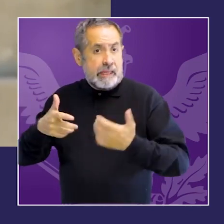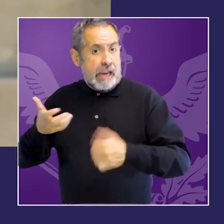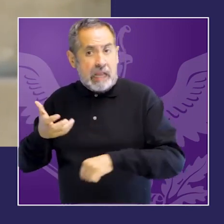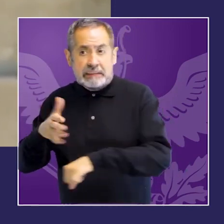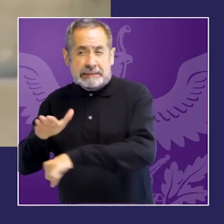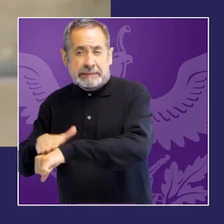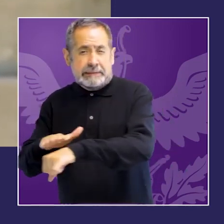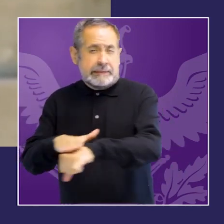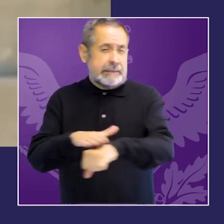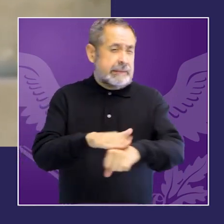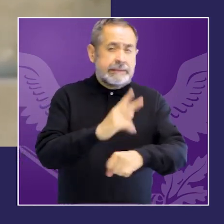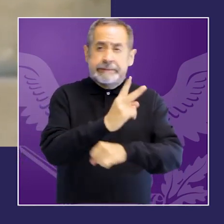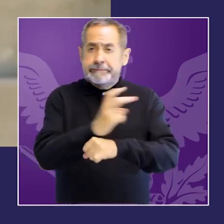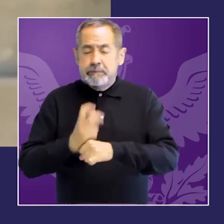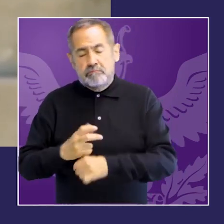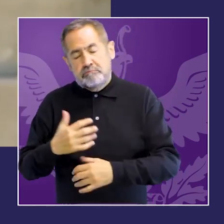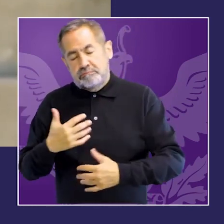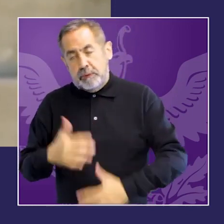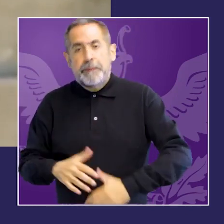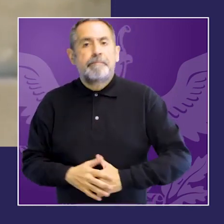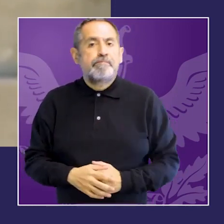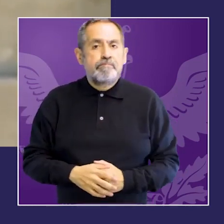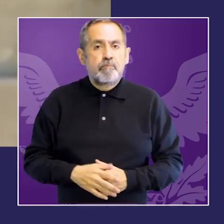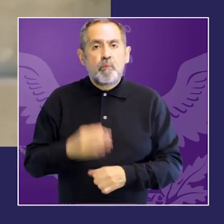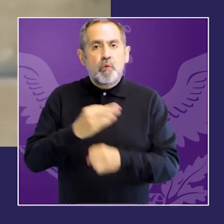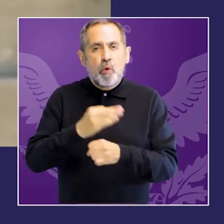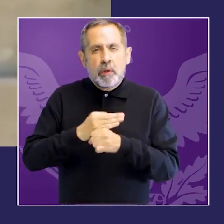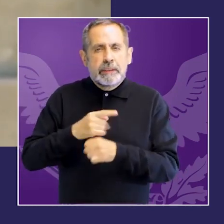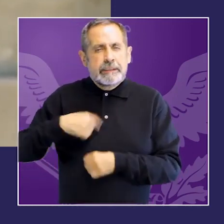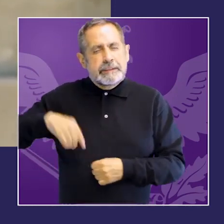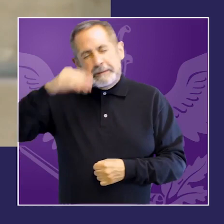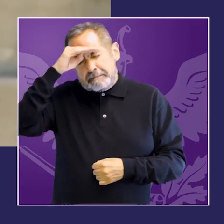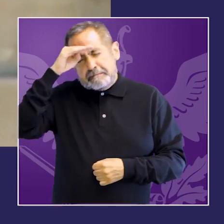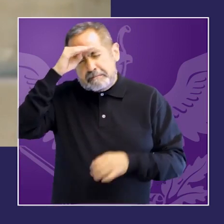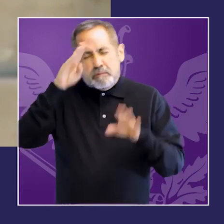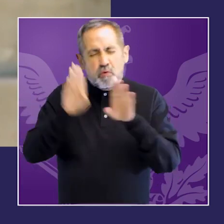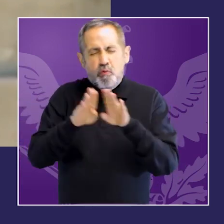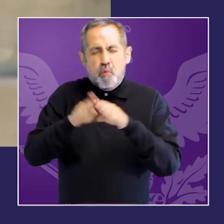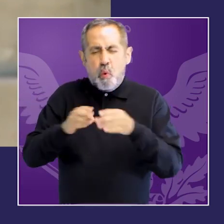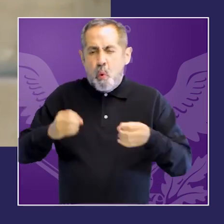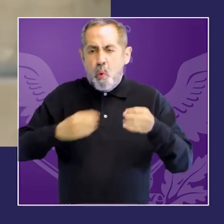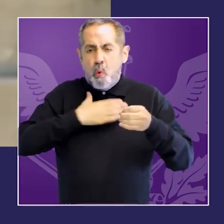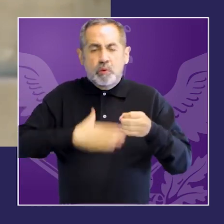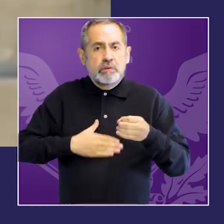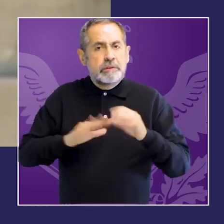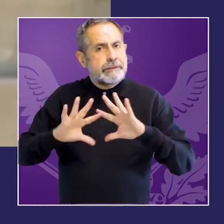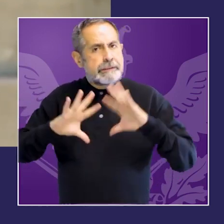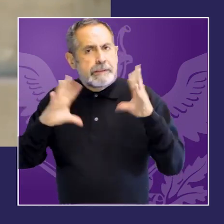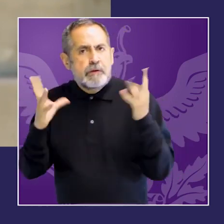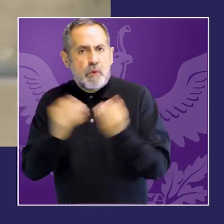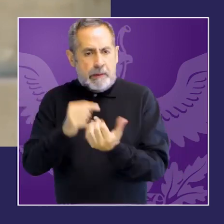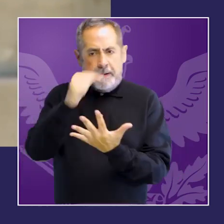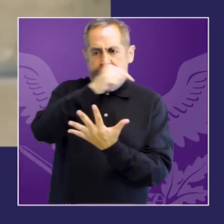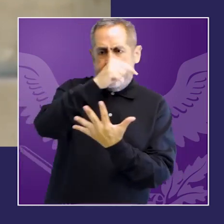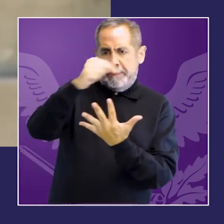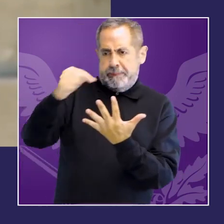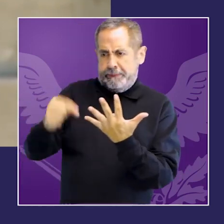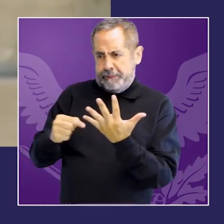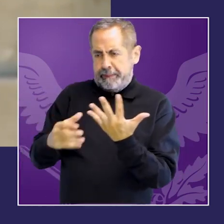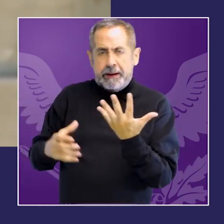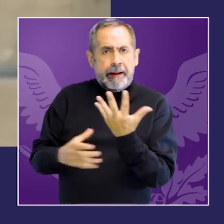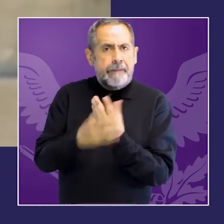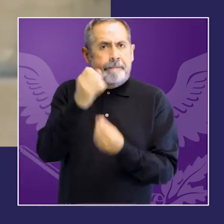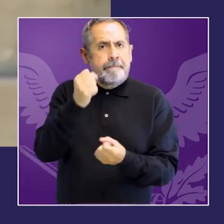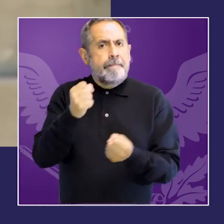integral a la violencia más extrema cometida por razones de género, como una demanda que fue